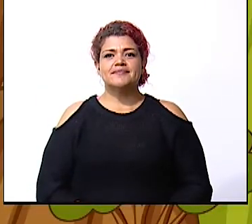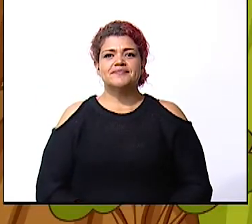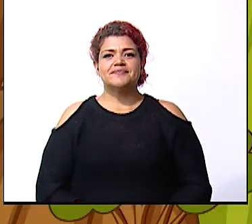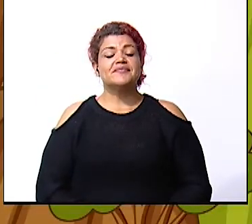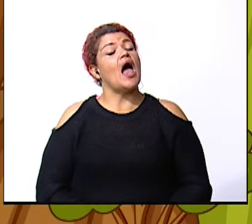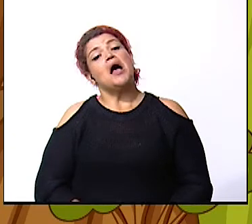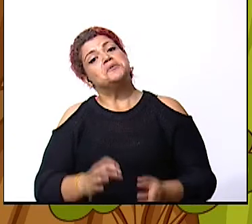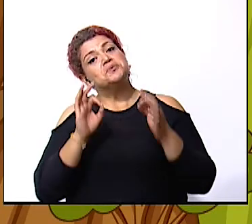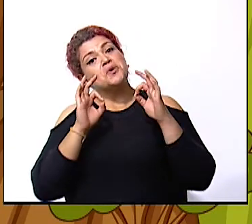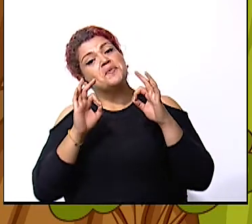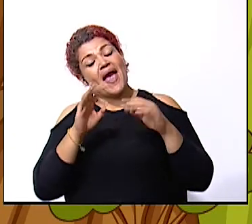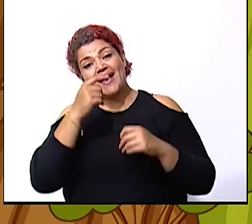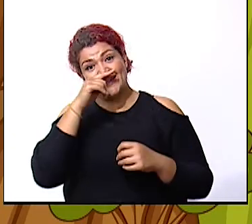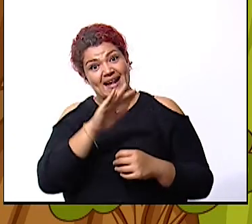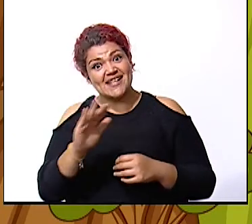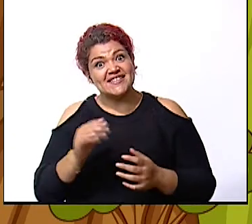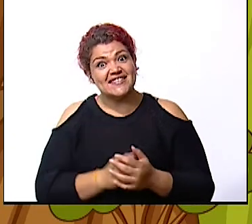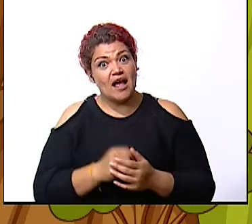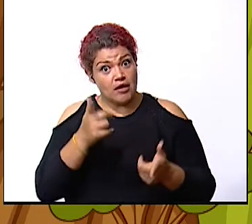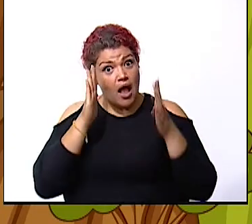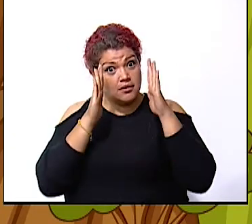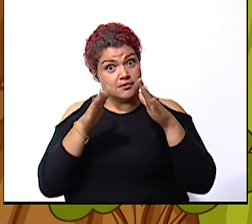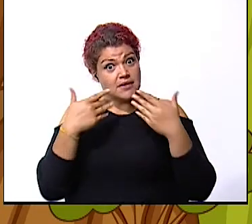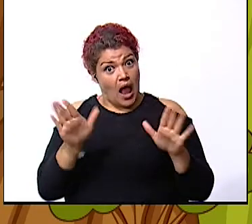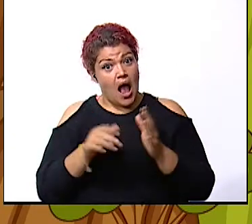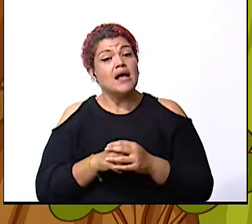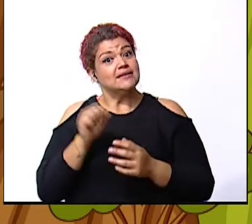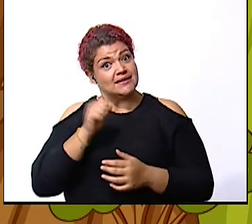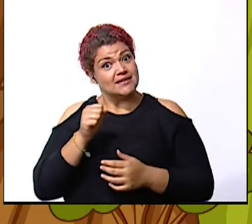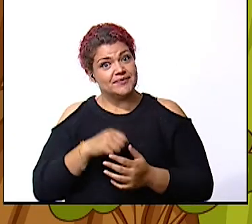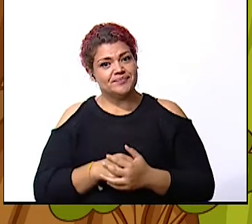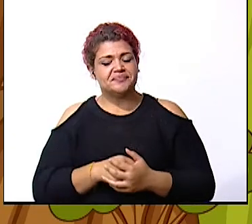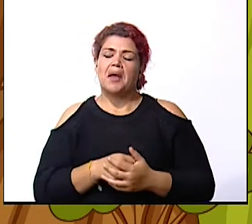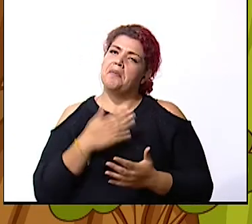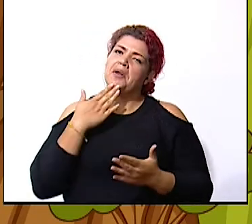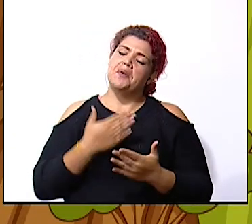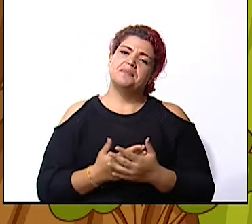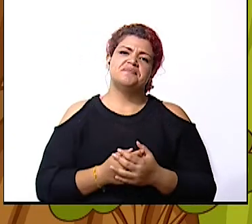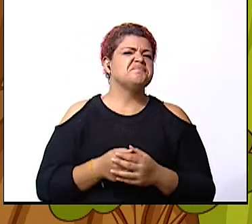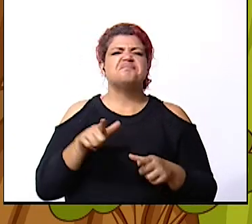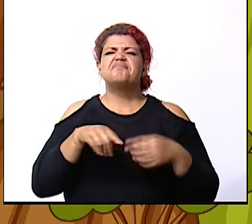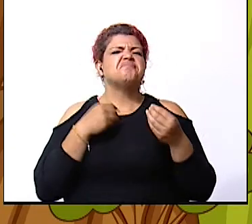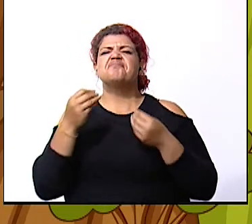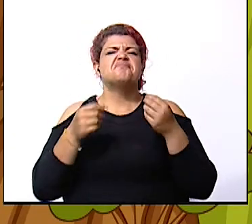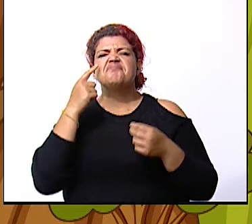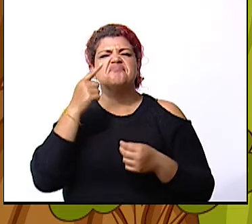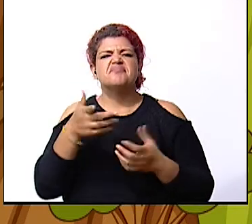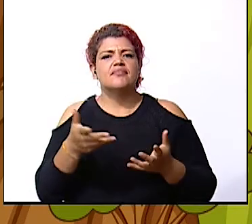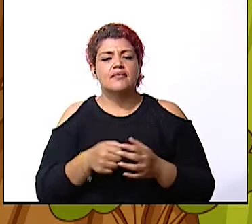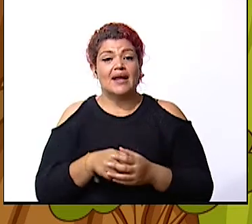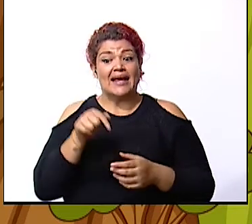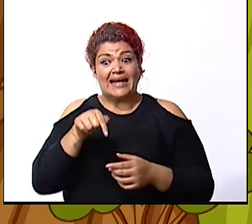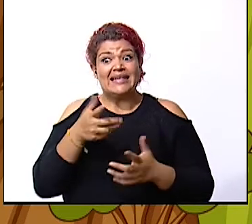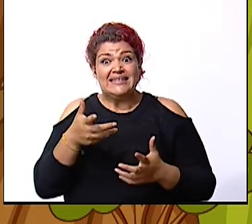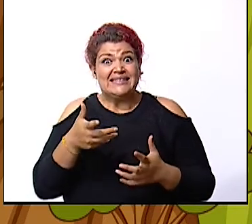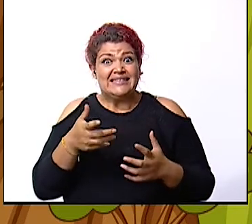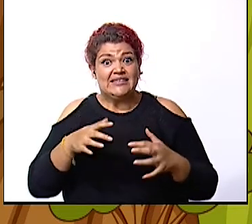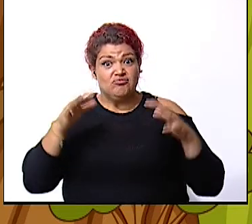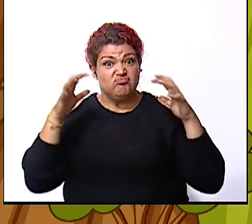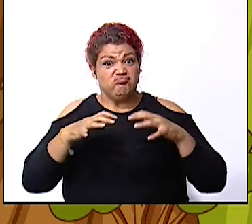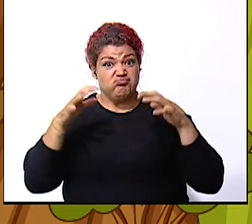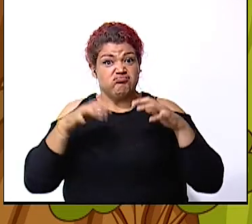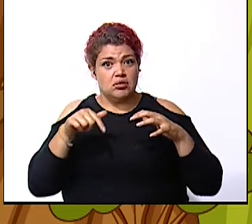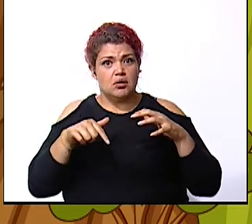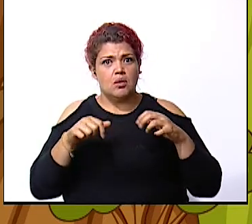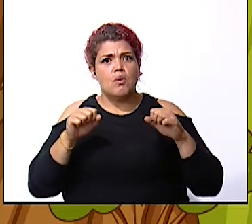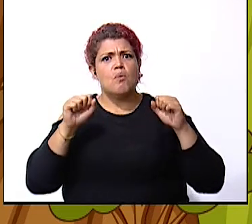muy bien niños y niñas pusieron atención sí bueno que vamos a ver este fenómeno natural puede